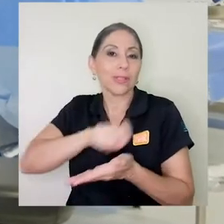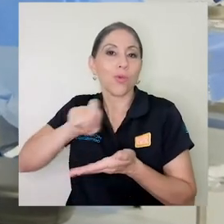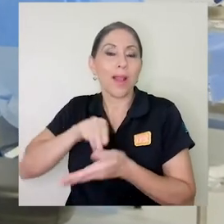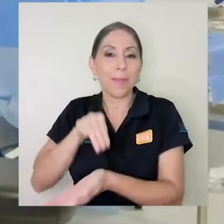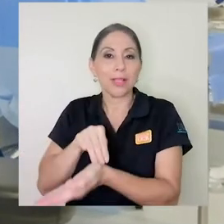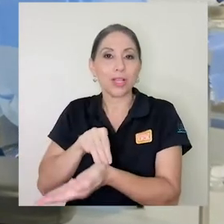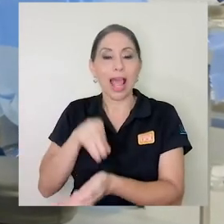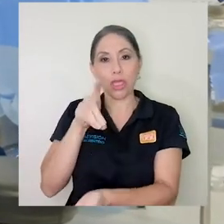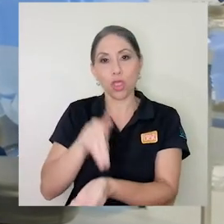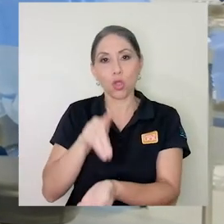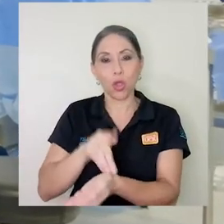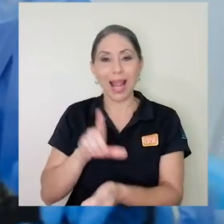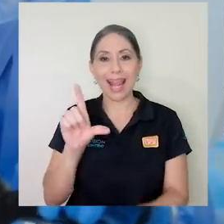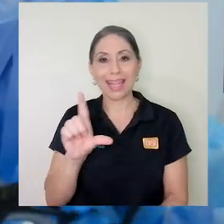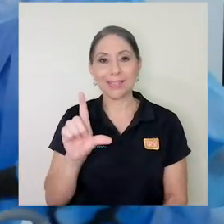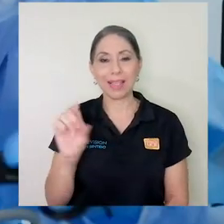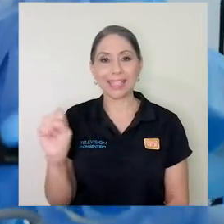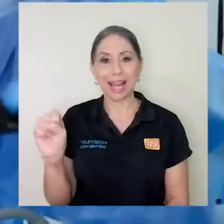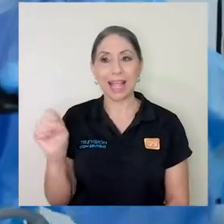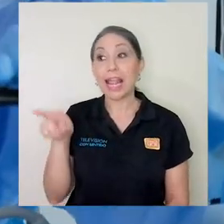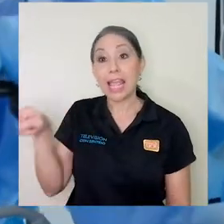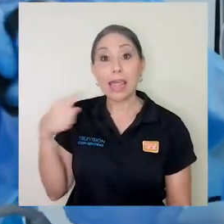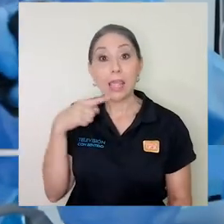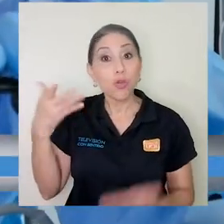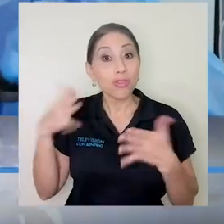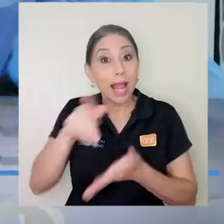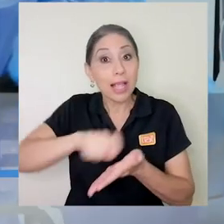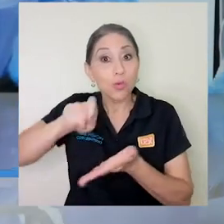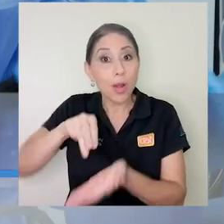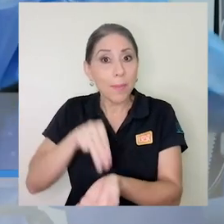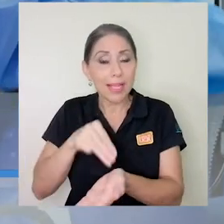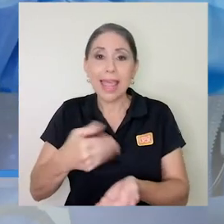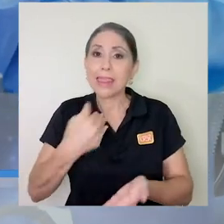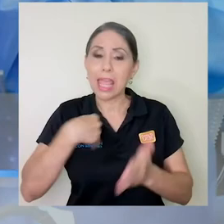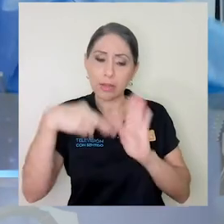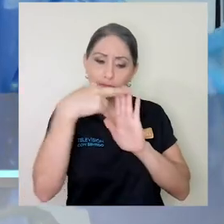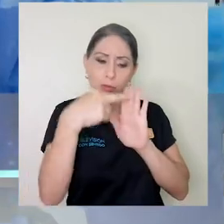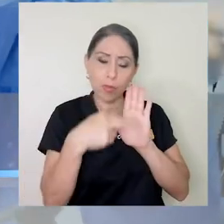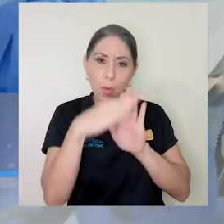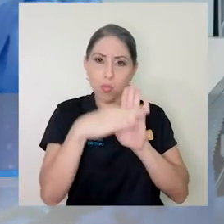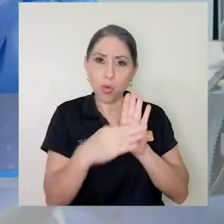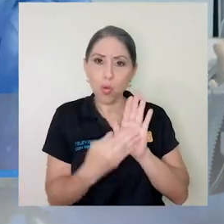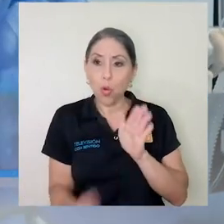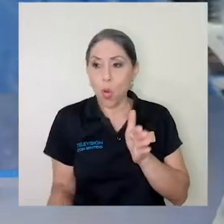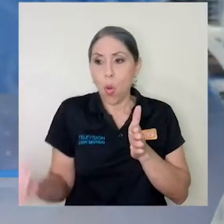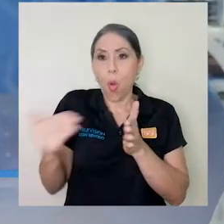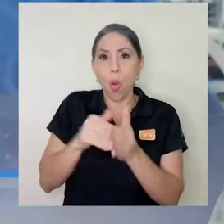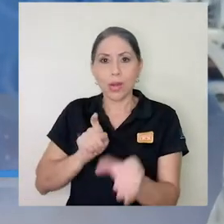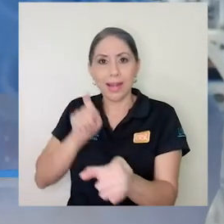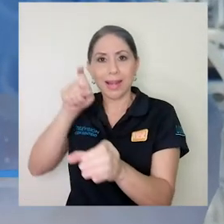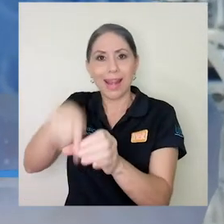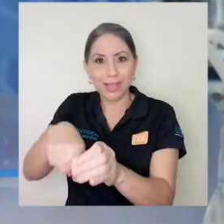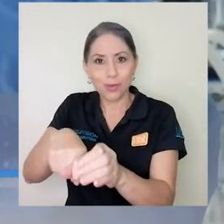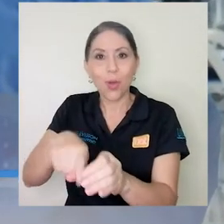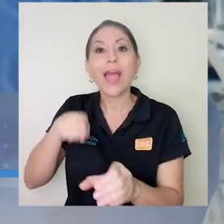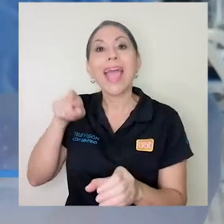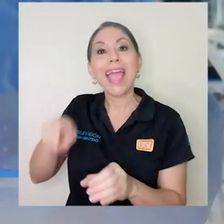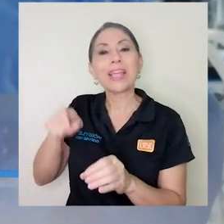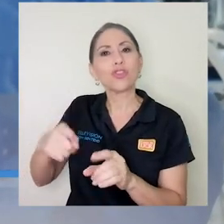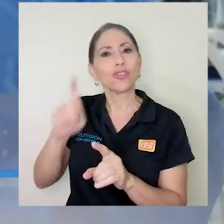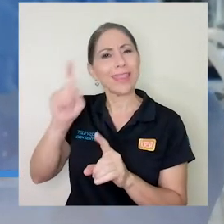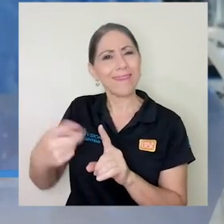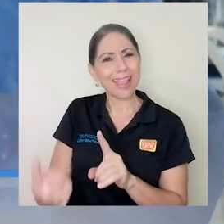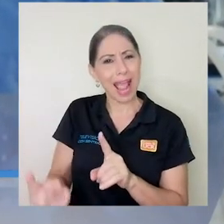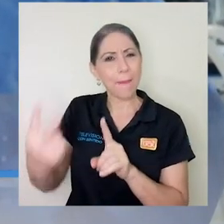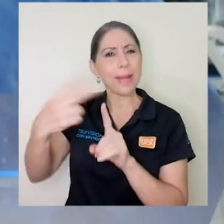la doctora Lisbeth Salazar, y ella señaló que la escuela ya cuenta con un protocolo de reingreso, protocolo que deberán